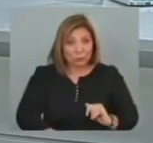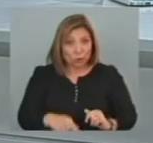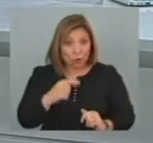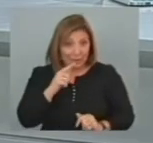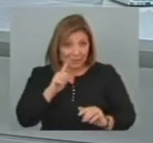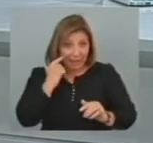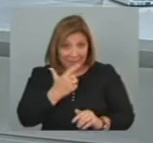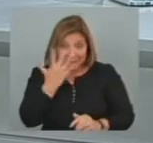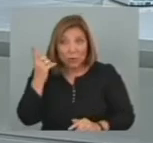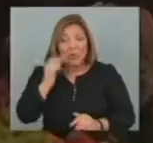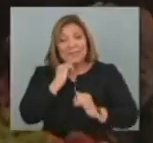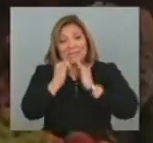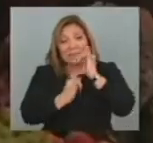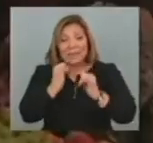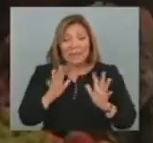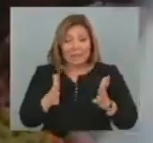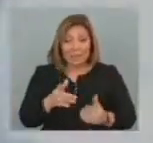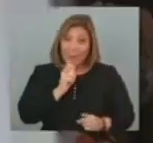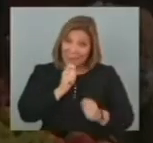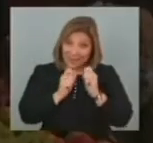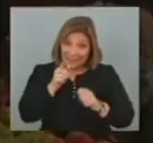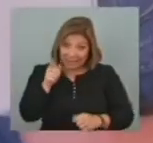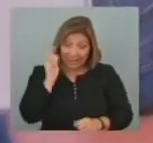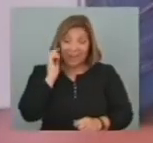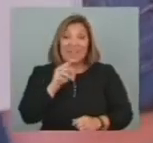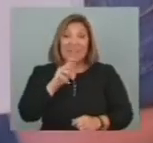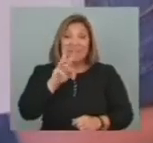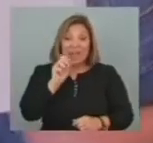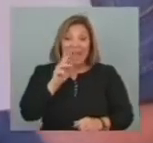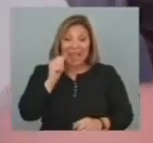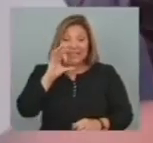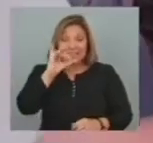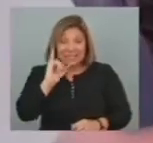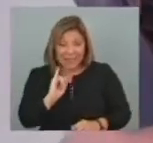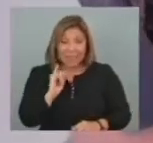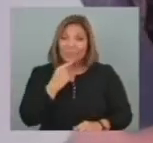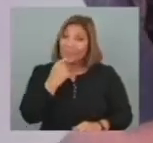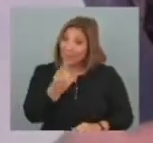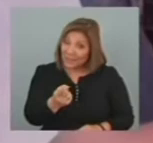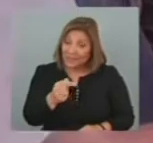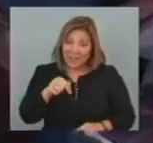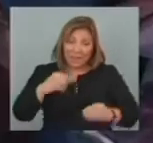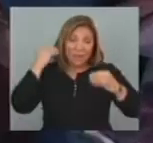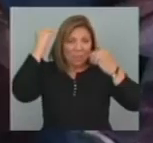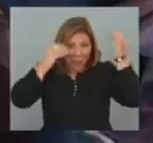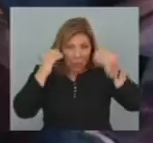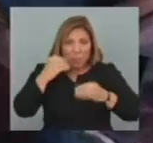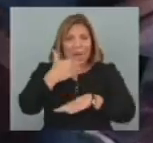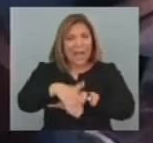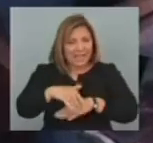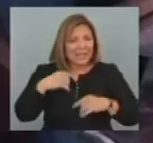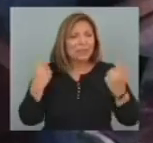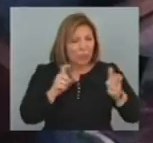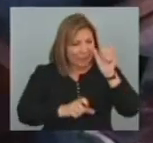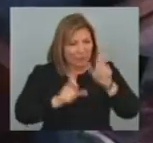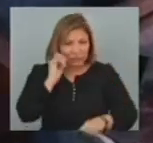visión de los hechos El periodista sirio Bazar Barassi relató a InfoTNU Que a pesar de la preocupación en las calles de Damasco